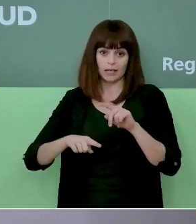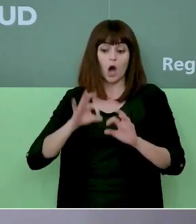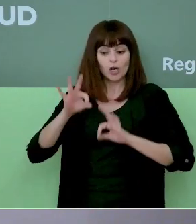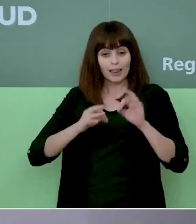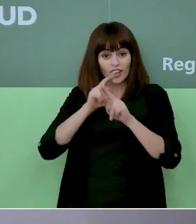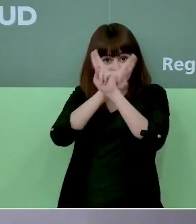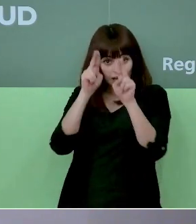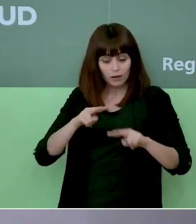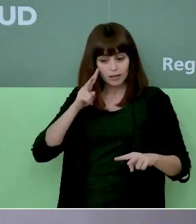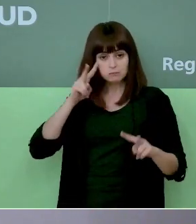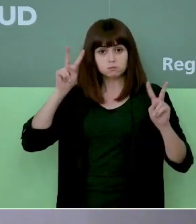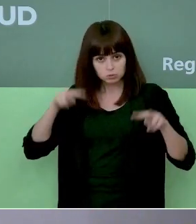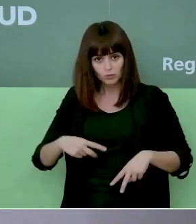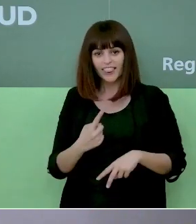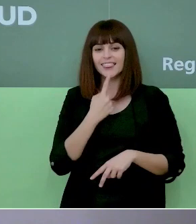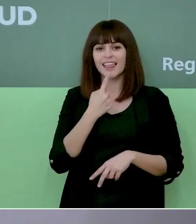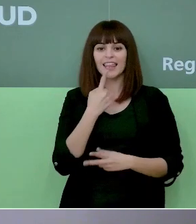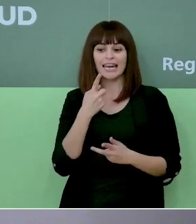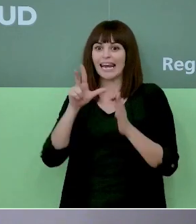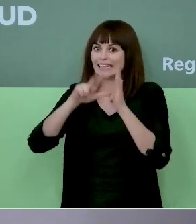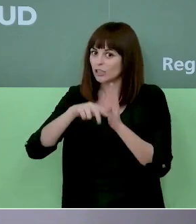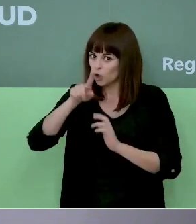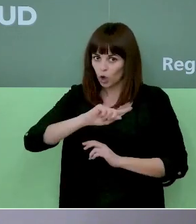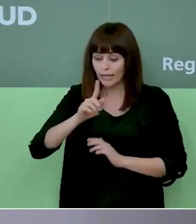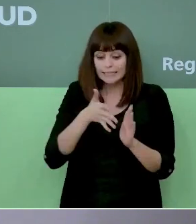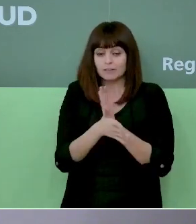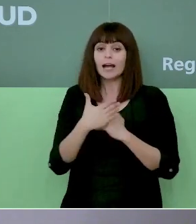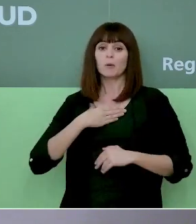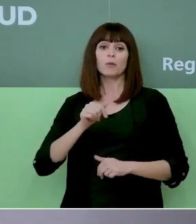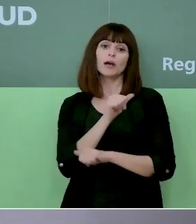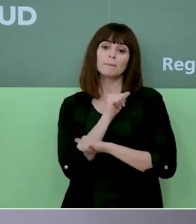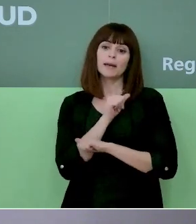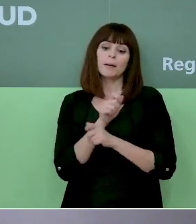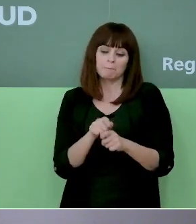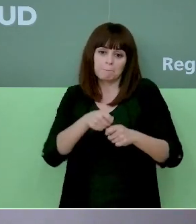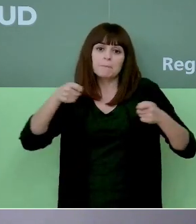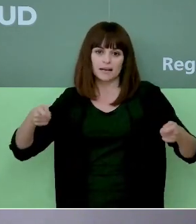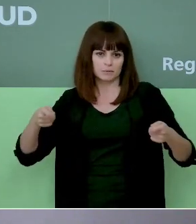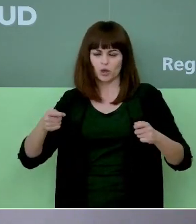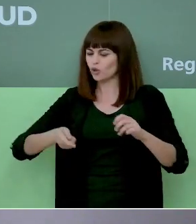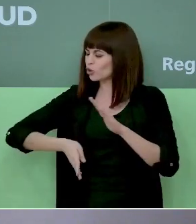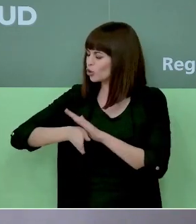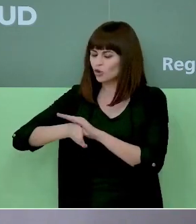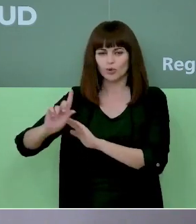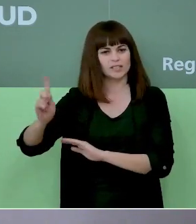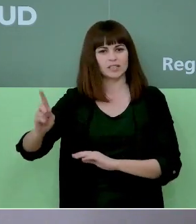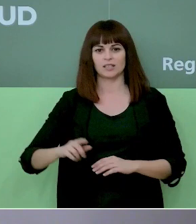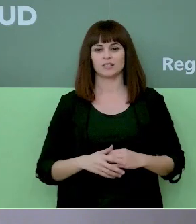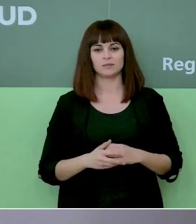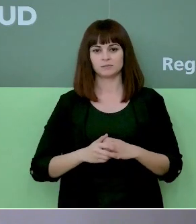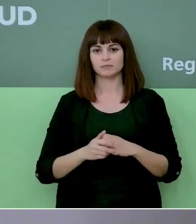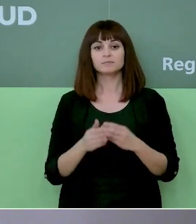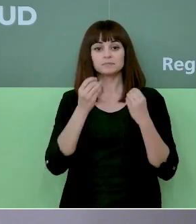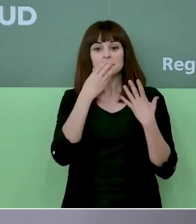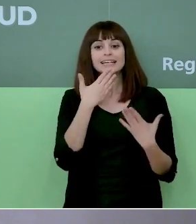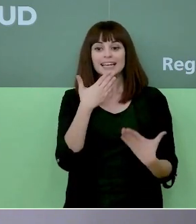reconocidísimo prestigio no es un retraso ya no voy a seguir en esa línea muy bien